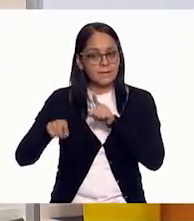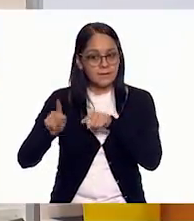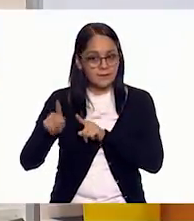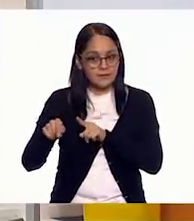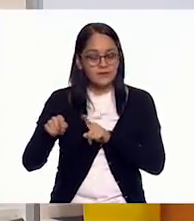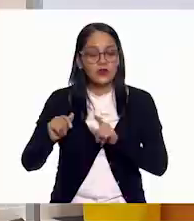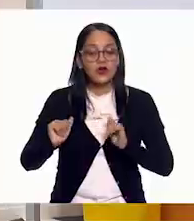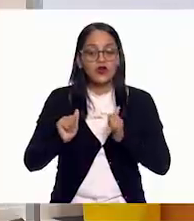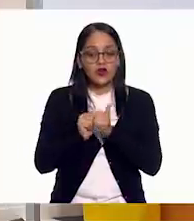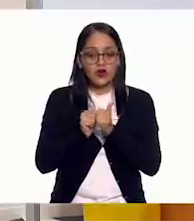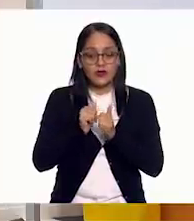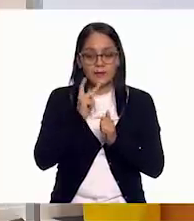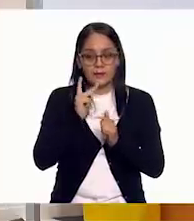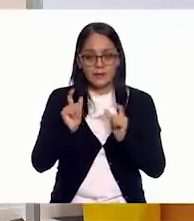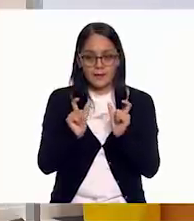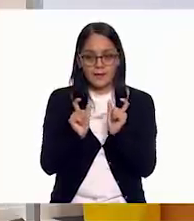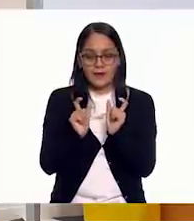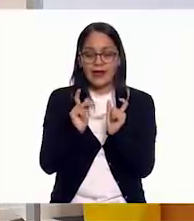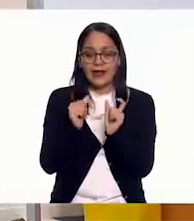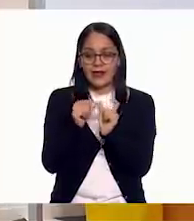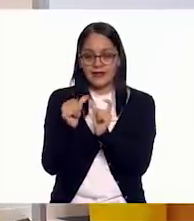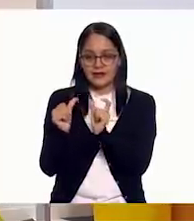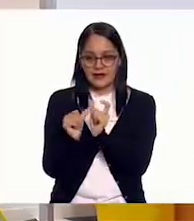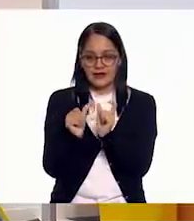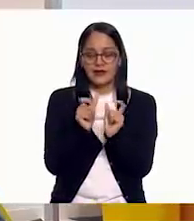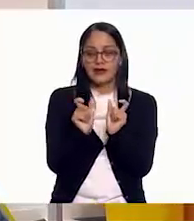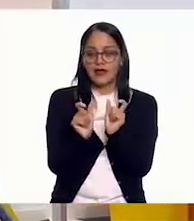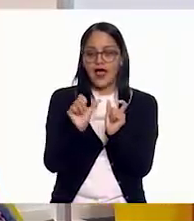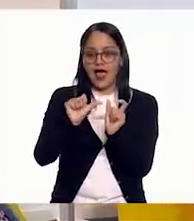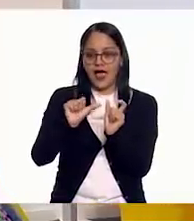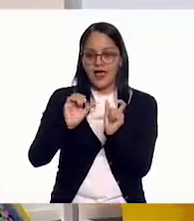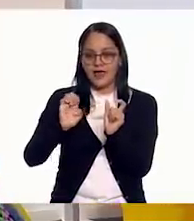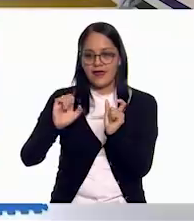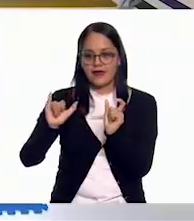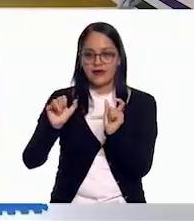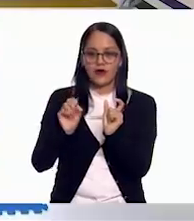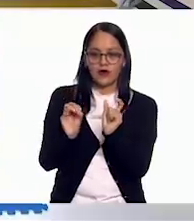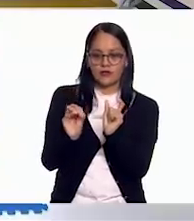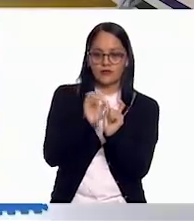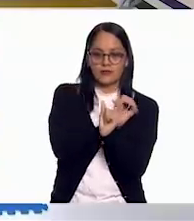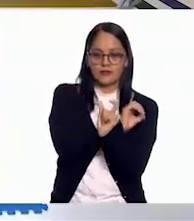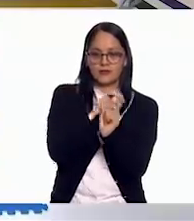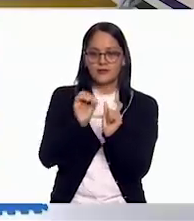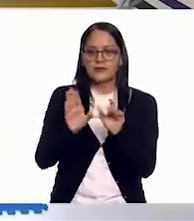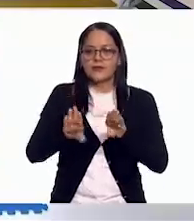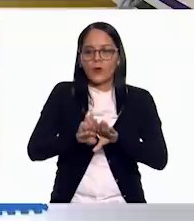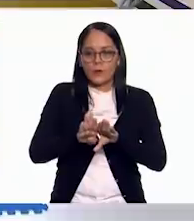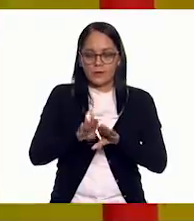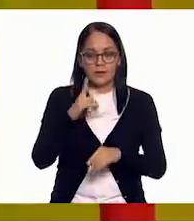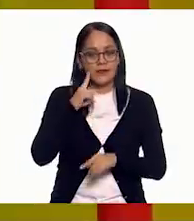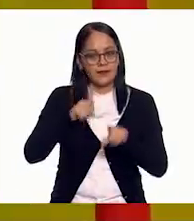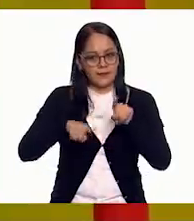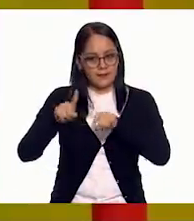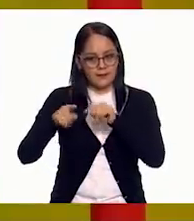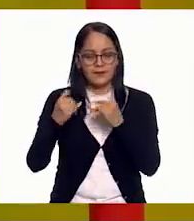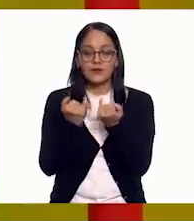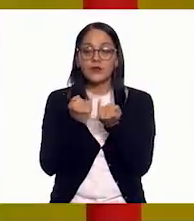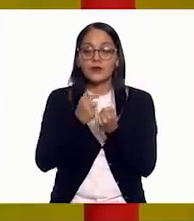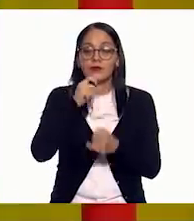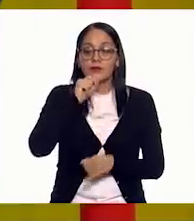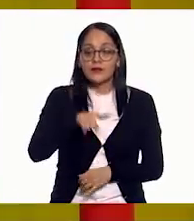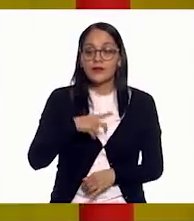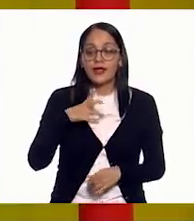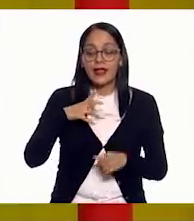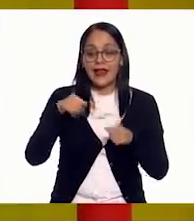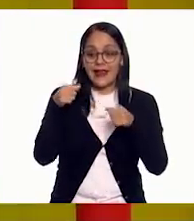Dependiendo que... Del uso, ¿no? ...vocal tenga después, ¿verdad? Exactamente. Muy bien. Te voy a presentar la tipografía de las